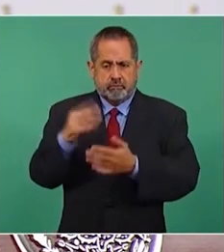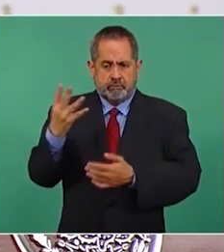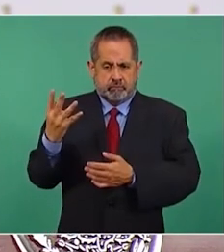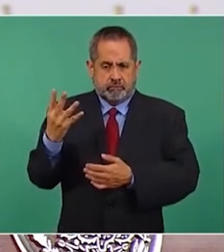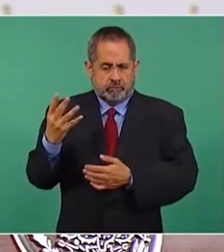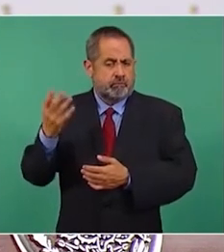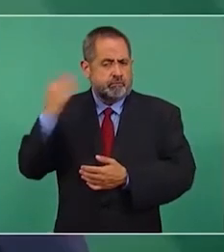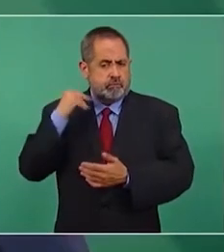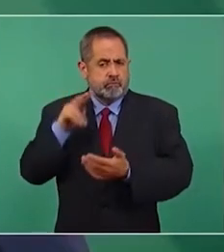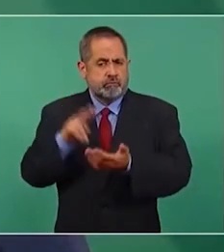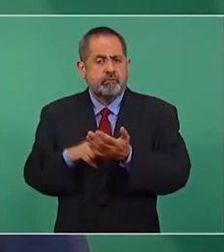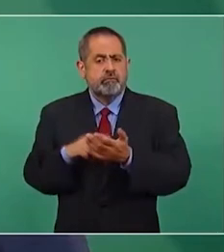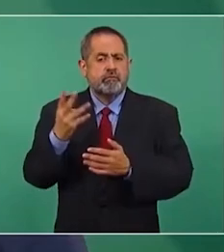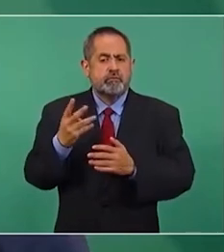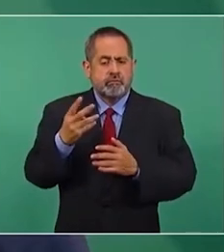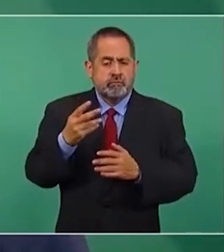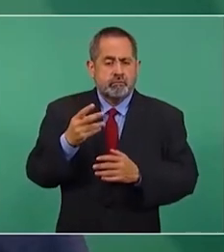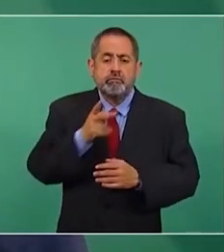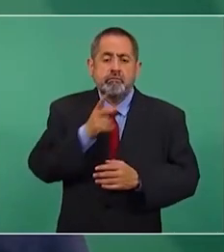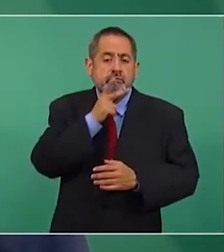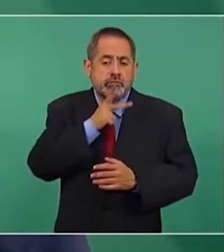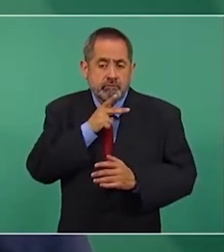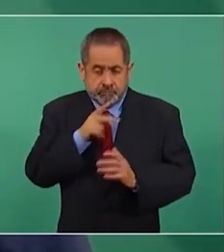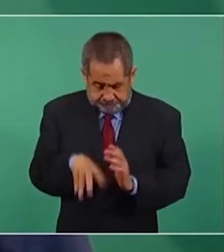la extracción de petróleo